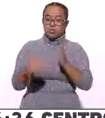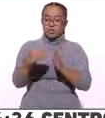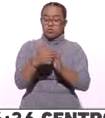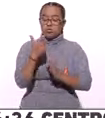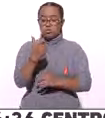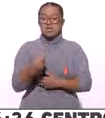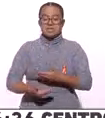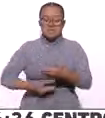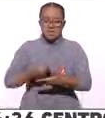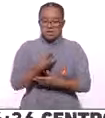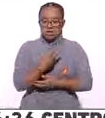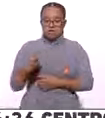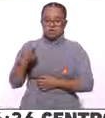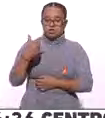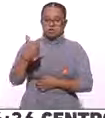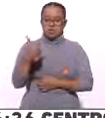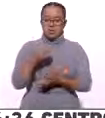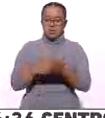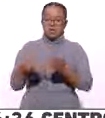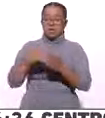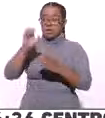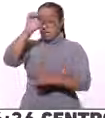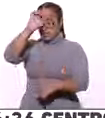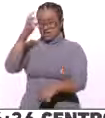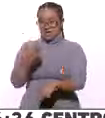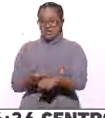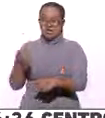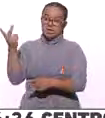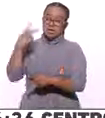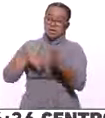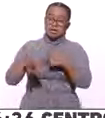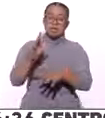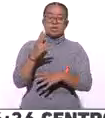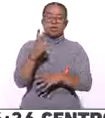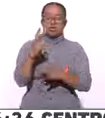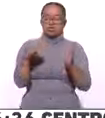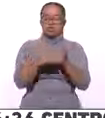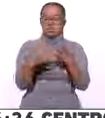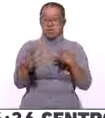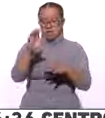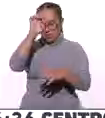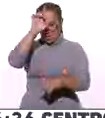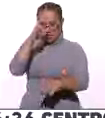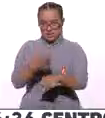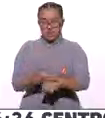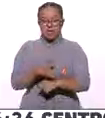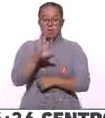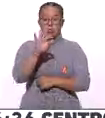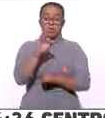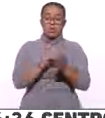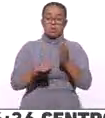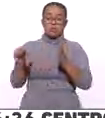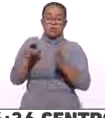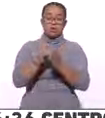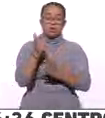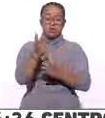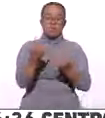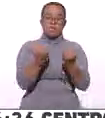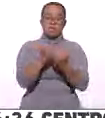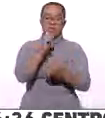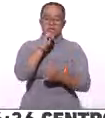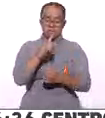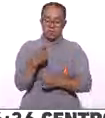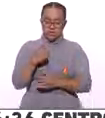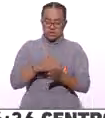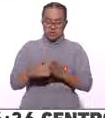servicios 207 millones de pesos. Extranjeros, que se espera la visita de 2 mil extranjeros, 40 millones de pesos y la cobertura mediática,